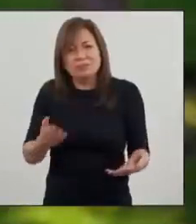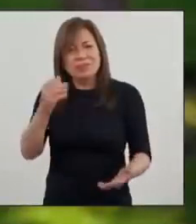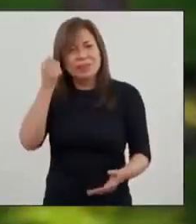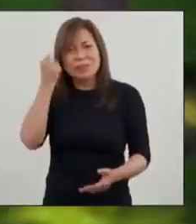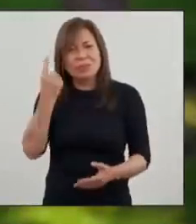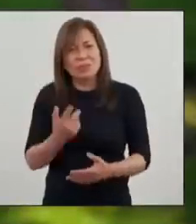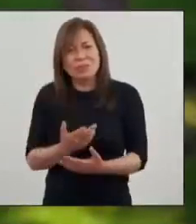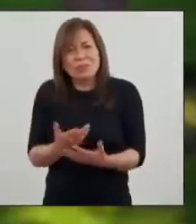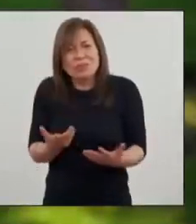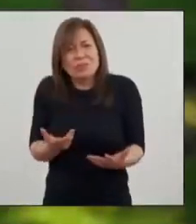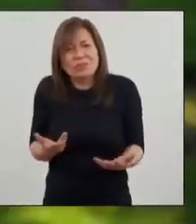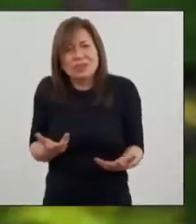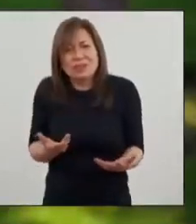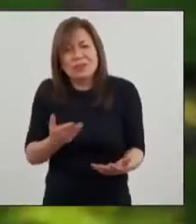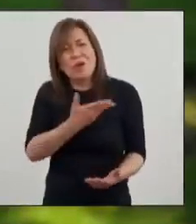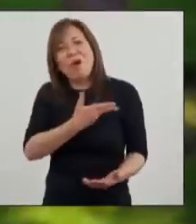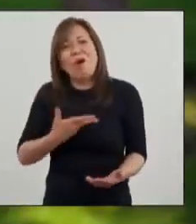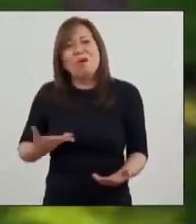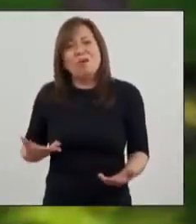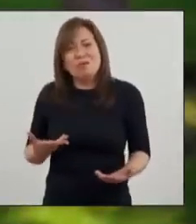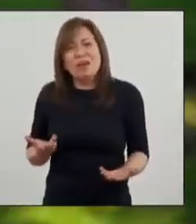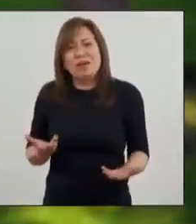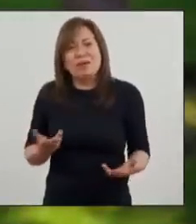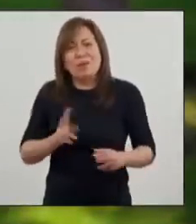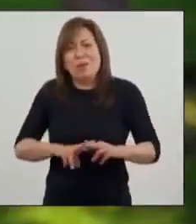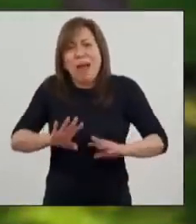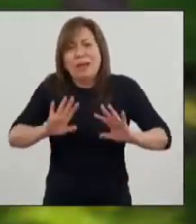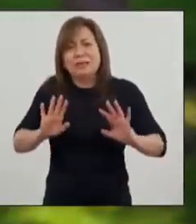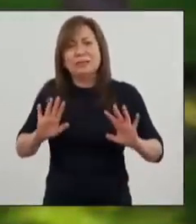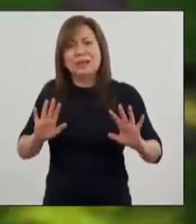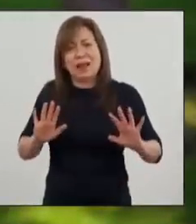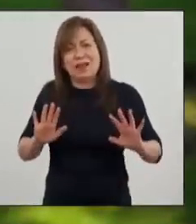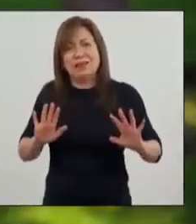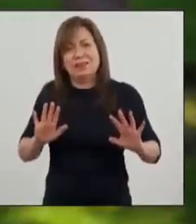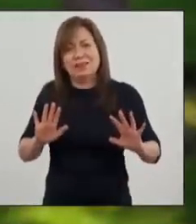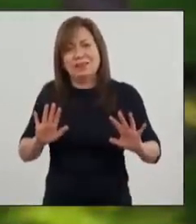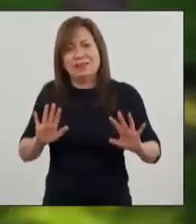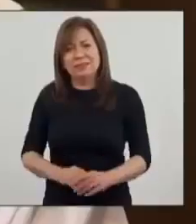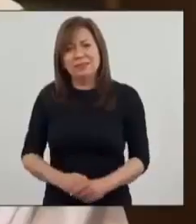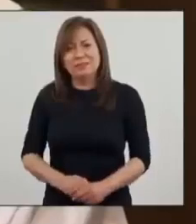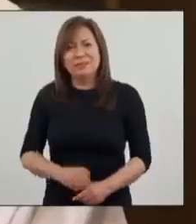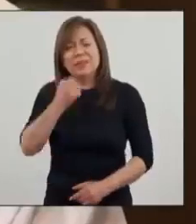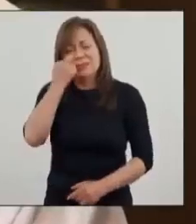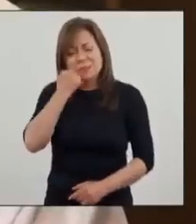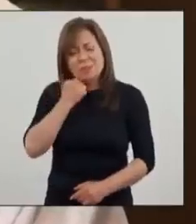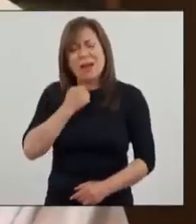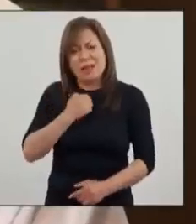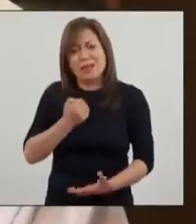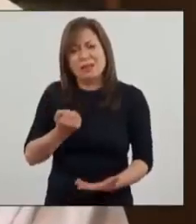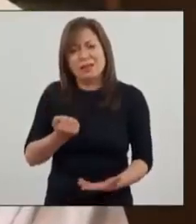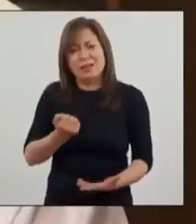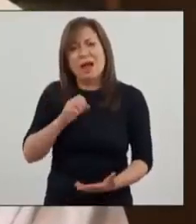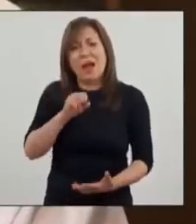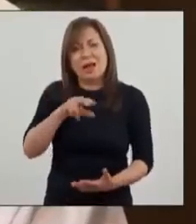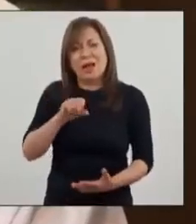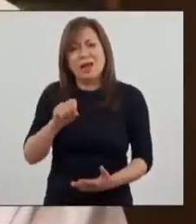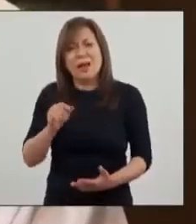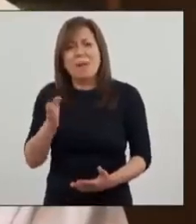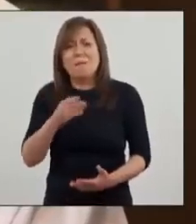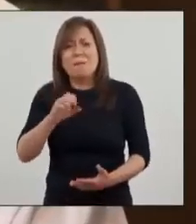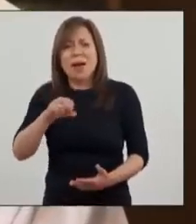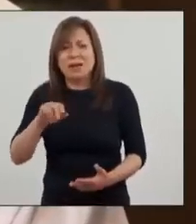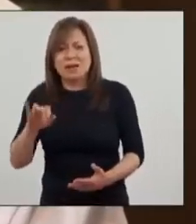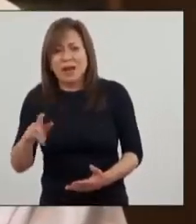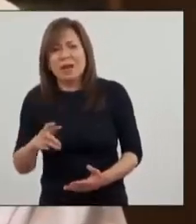no entiendo por qué el gobierno no hace nada. Estimada Ana María, además de haber